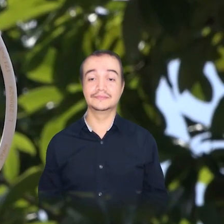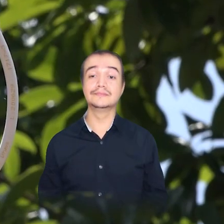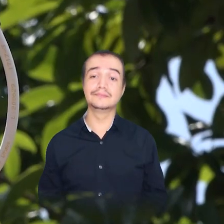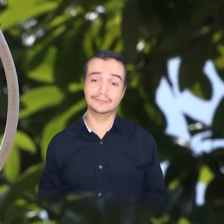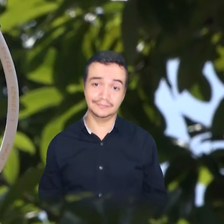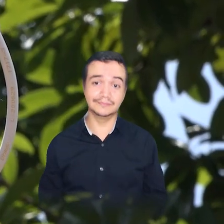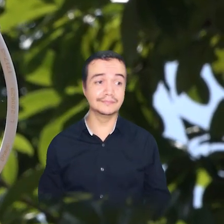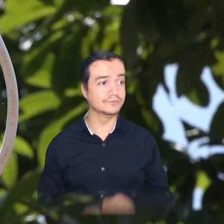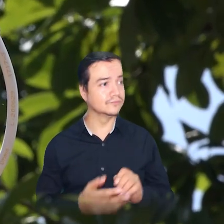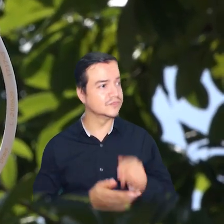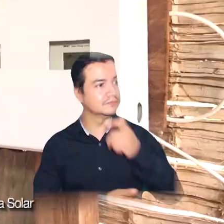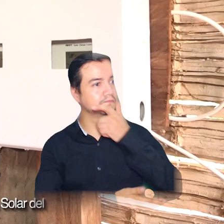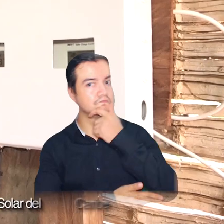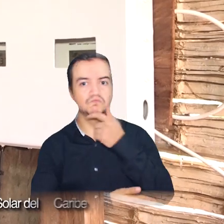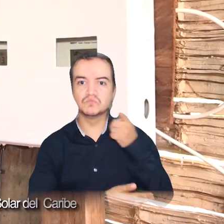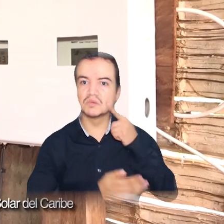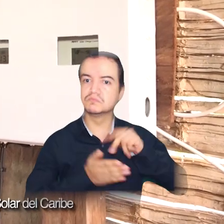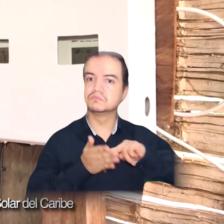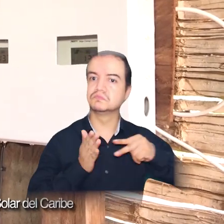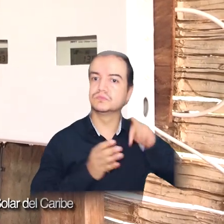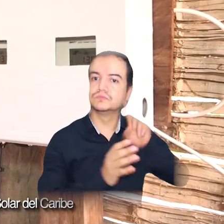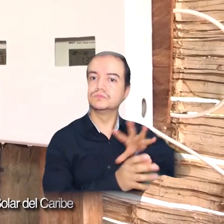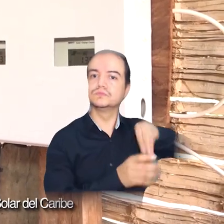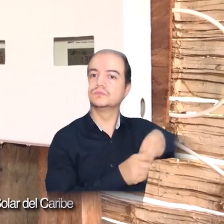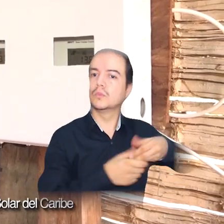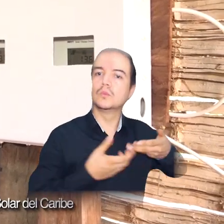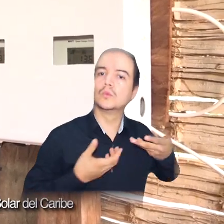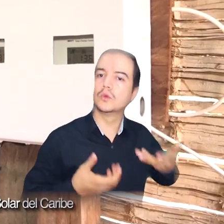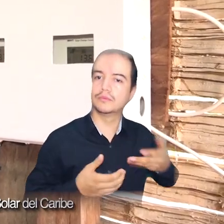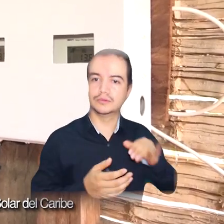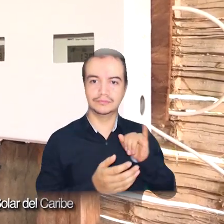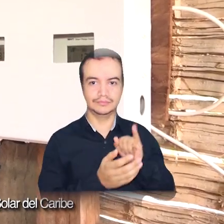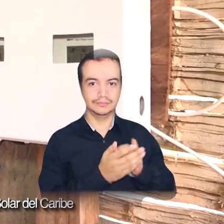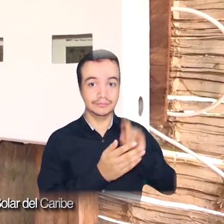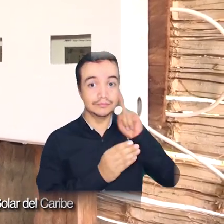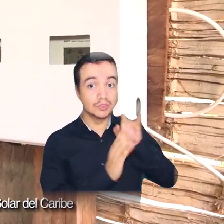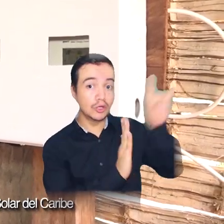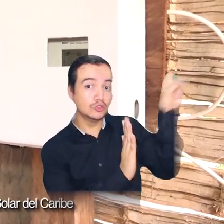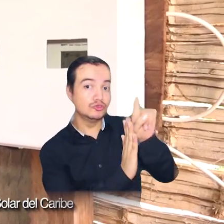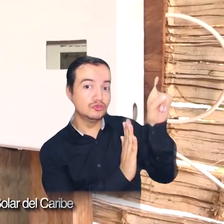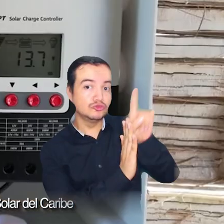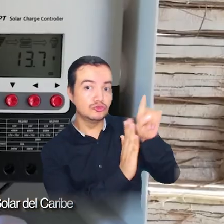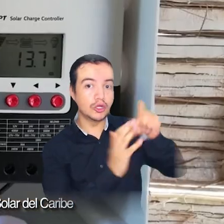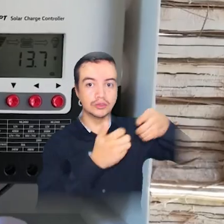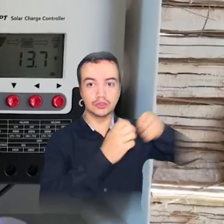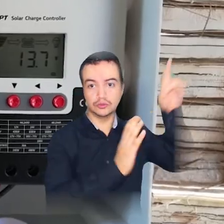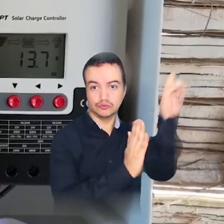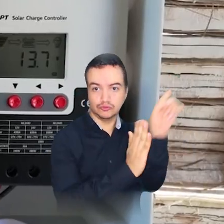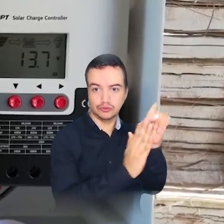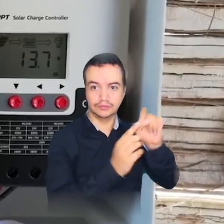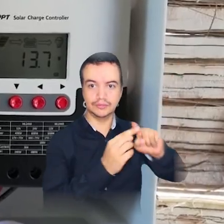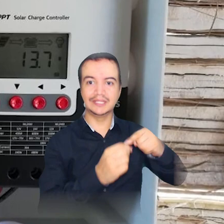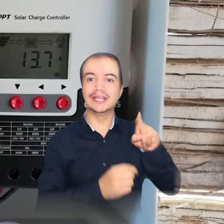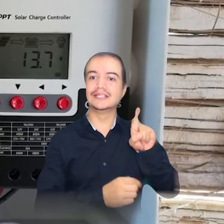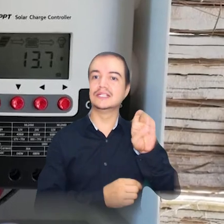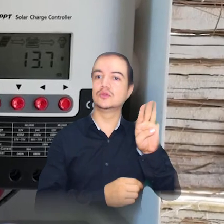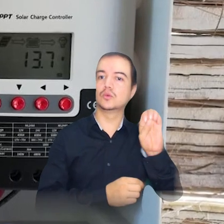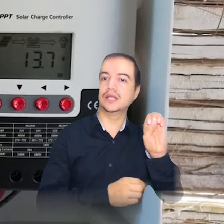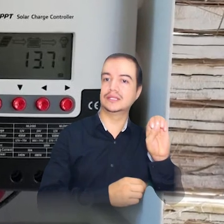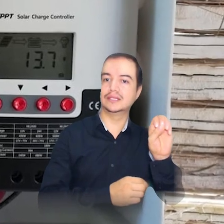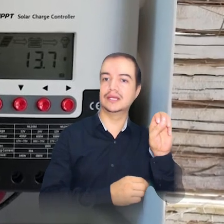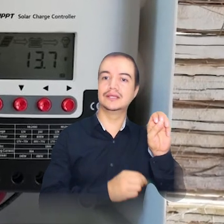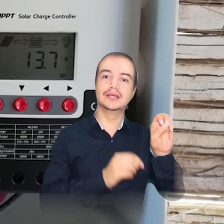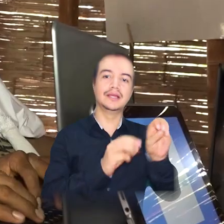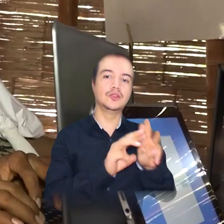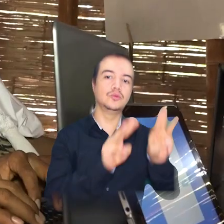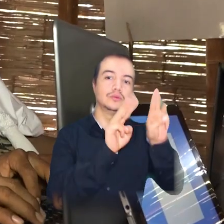Desde el punto de vista técnico, el sistema está conformado por un generador solar de 640 vatios, reguladores de carga con los